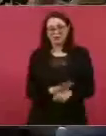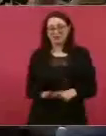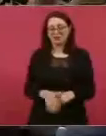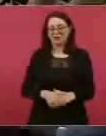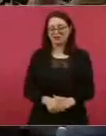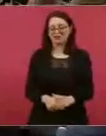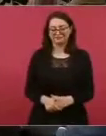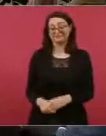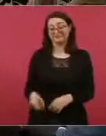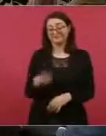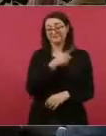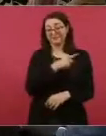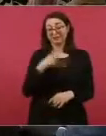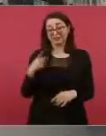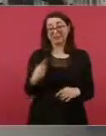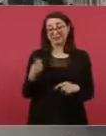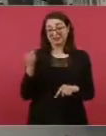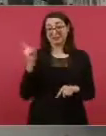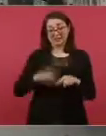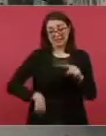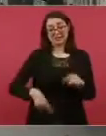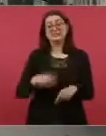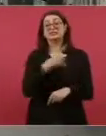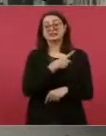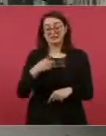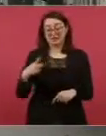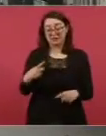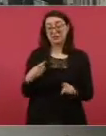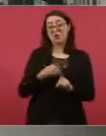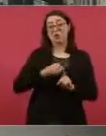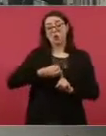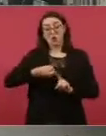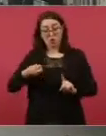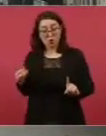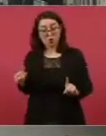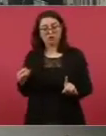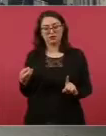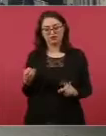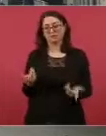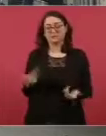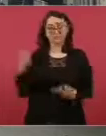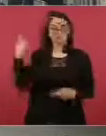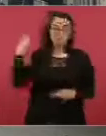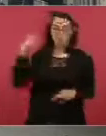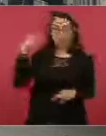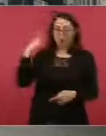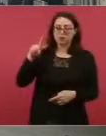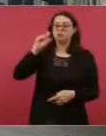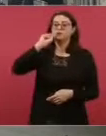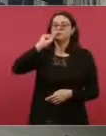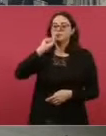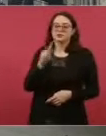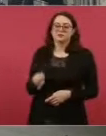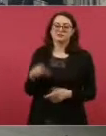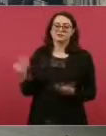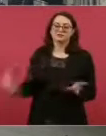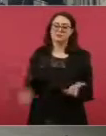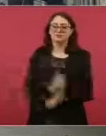Entonces, en el caso de Puebla lo mismo, ordenar, que es una ciudad tan bella,